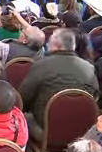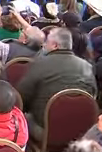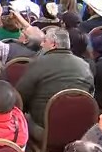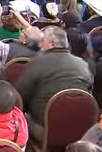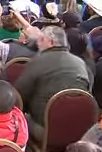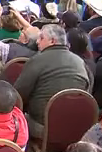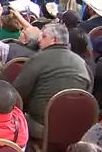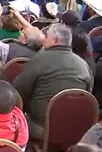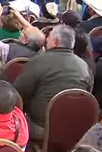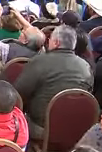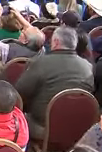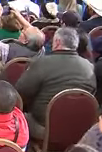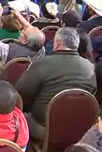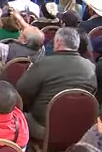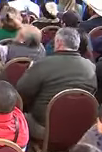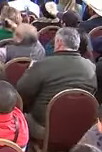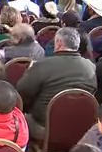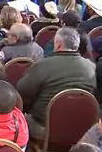con ustedes